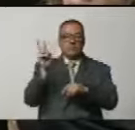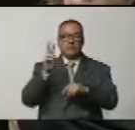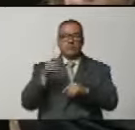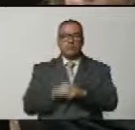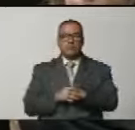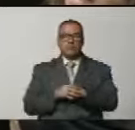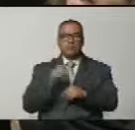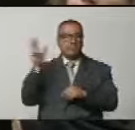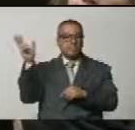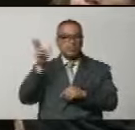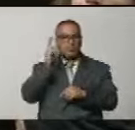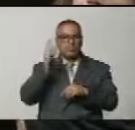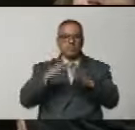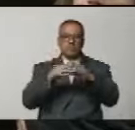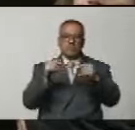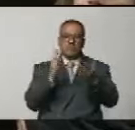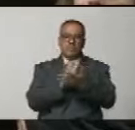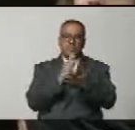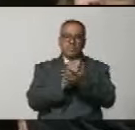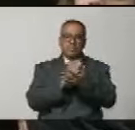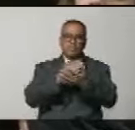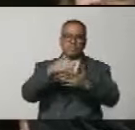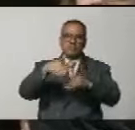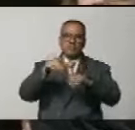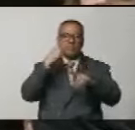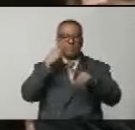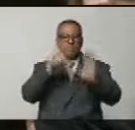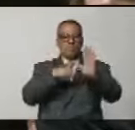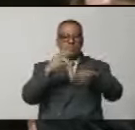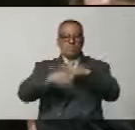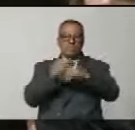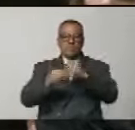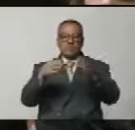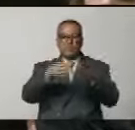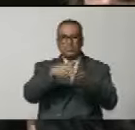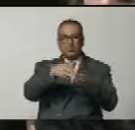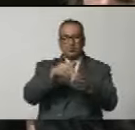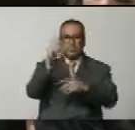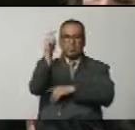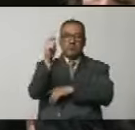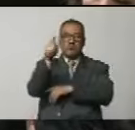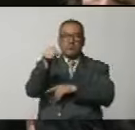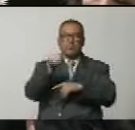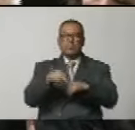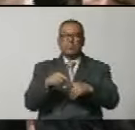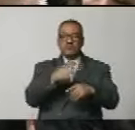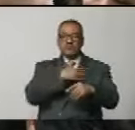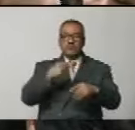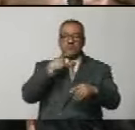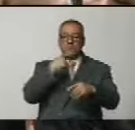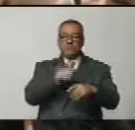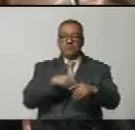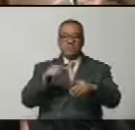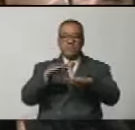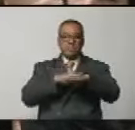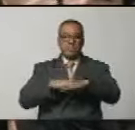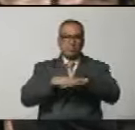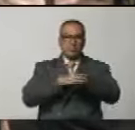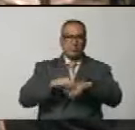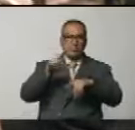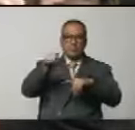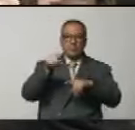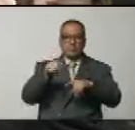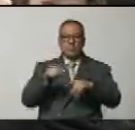que nos escucha por las cámaras y que está pendiente siempre de lo que hace nuestro parlamento. Querido presidente, discúlpenme la digresión